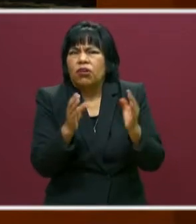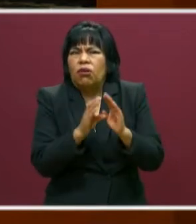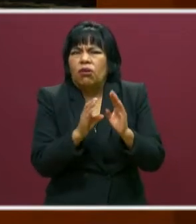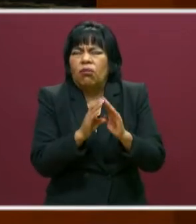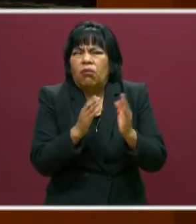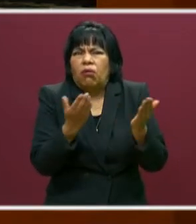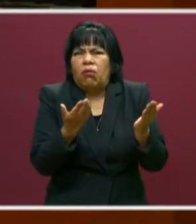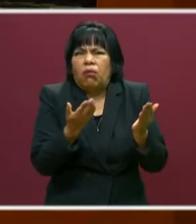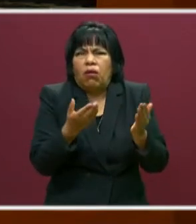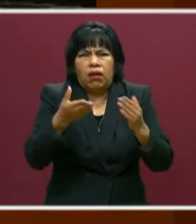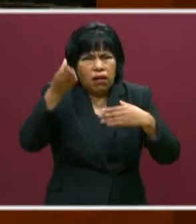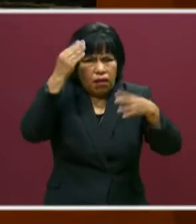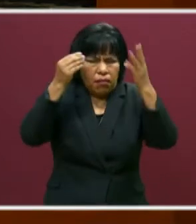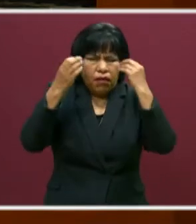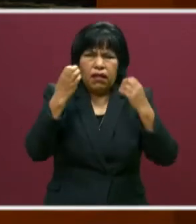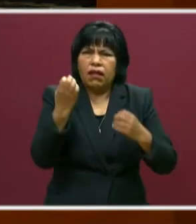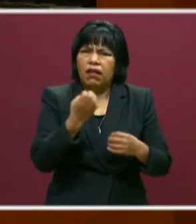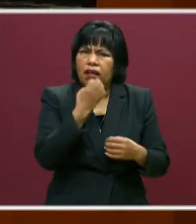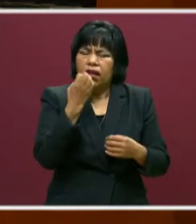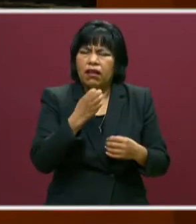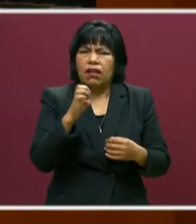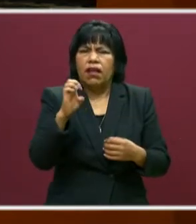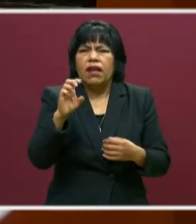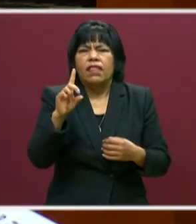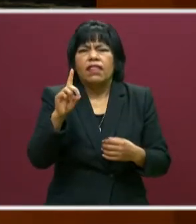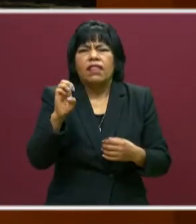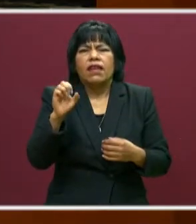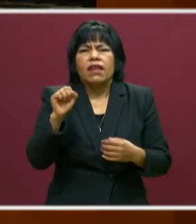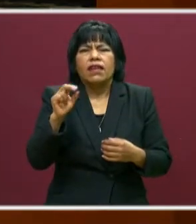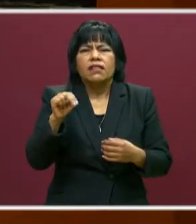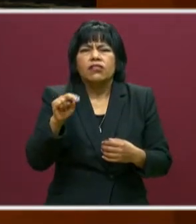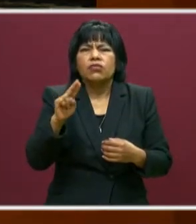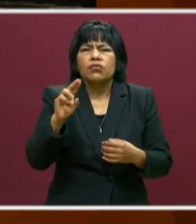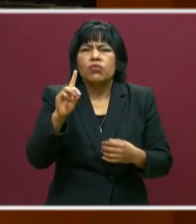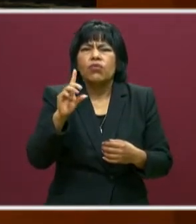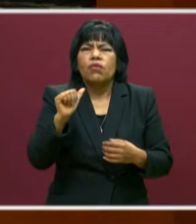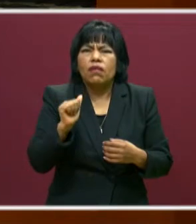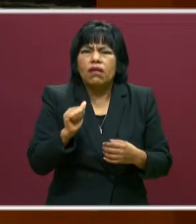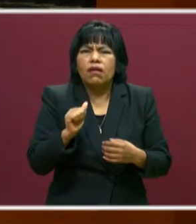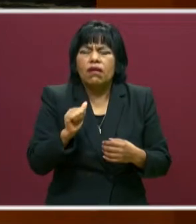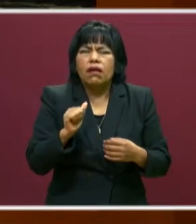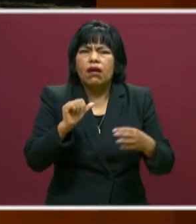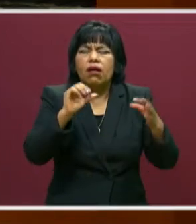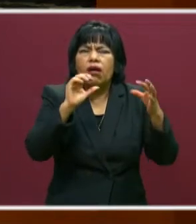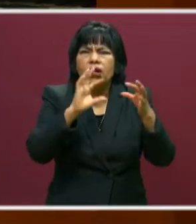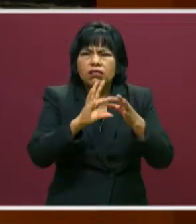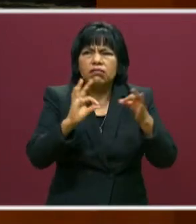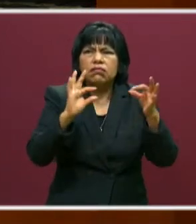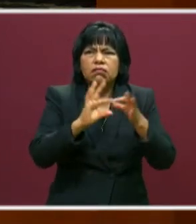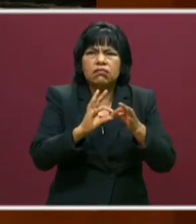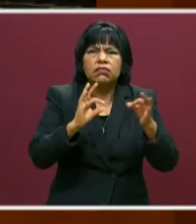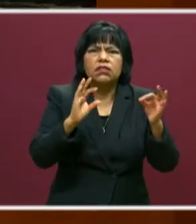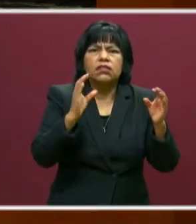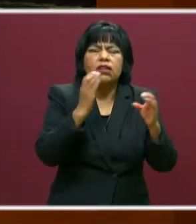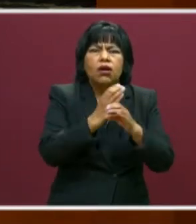aprender de la escuela confinada. Entonces, va desnuda, lo que